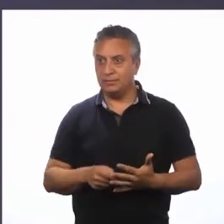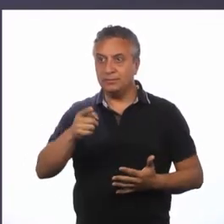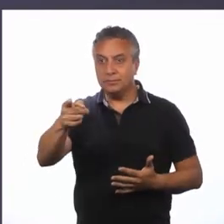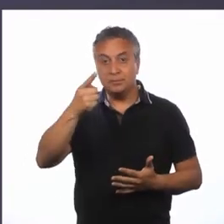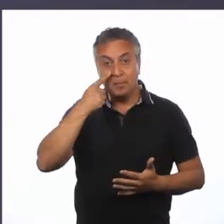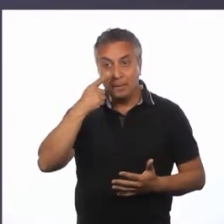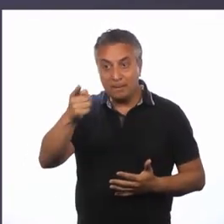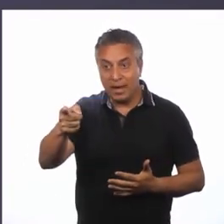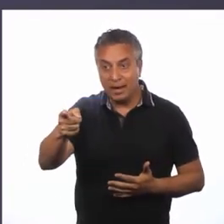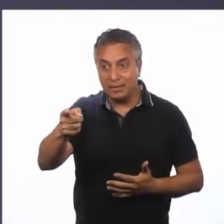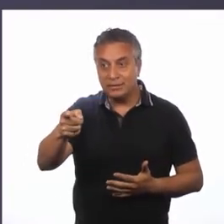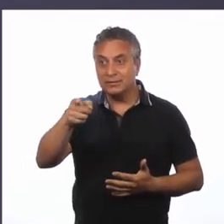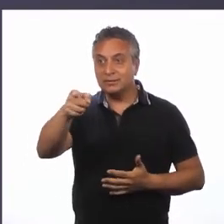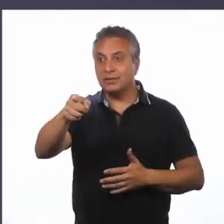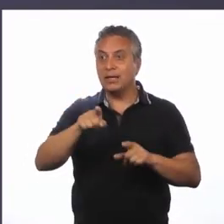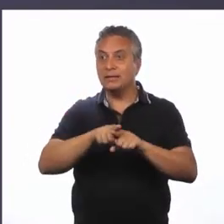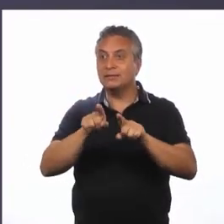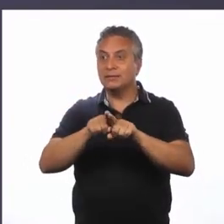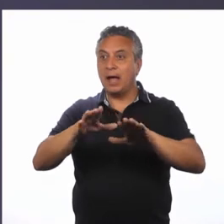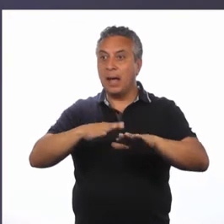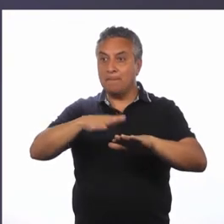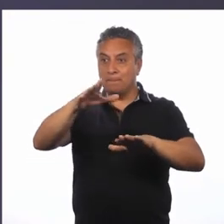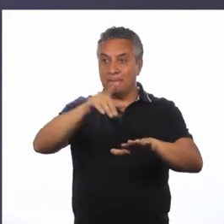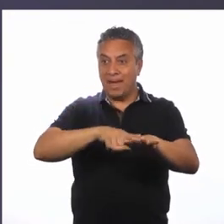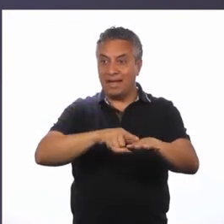Detrás de la proporción